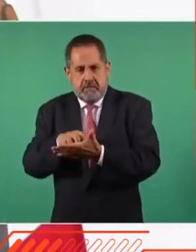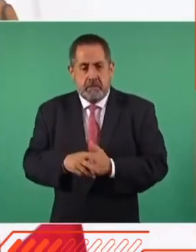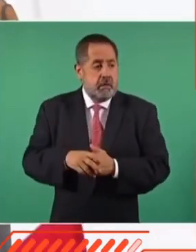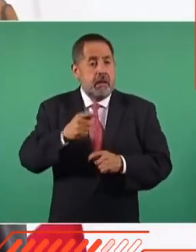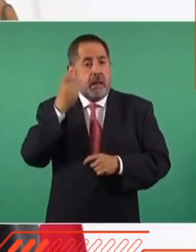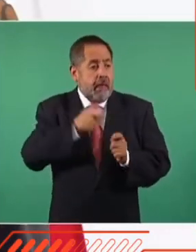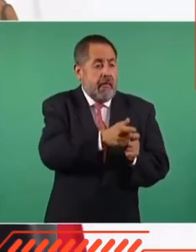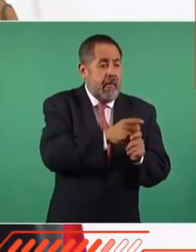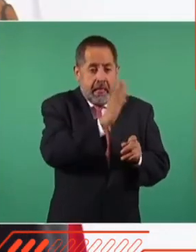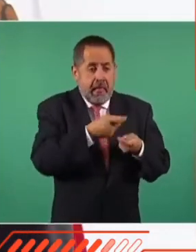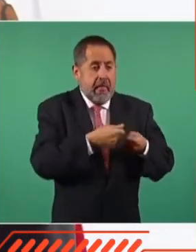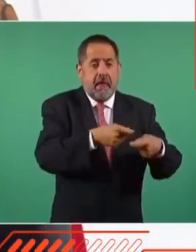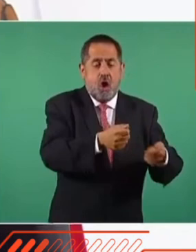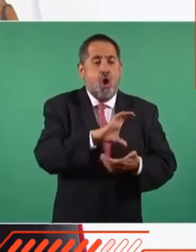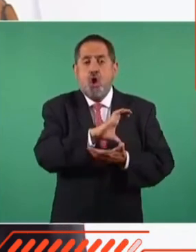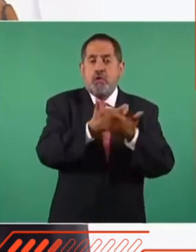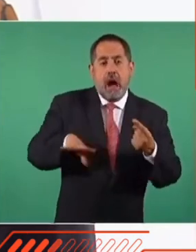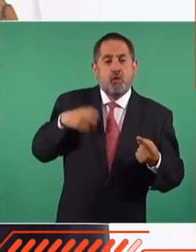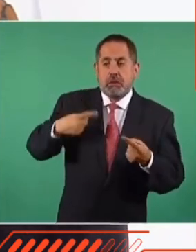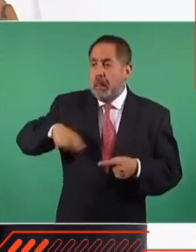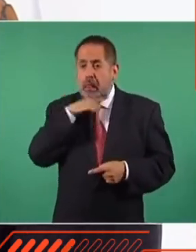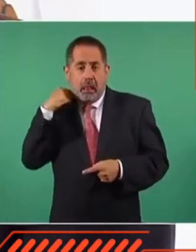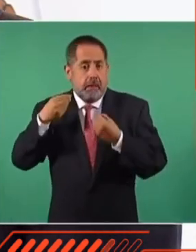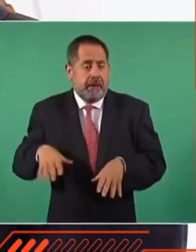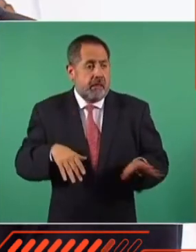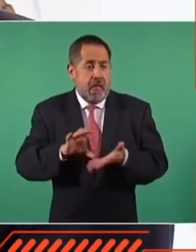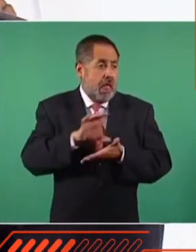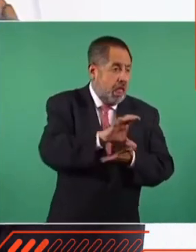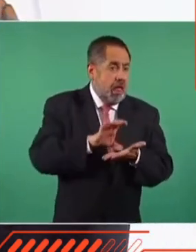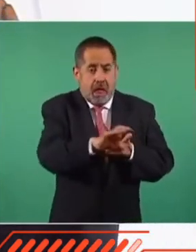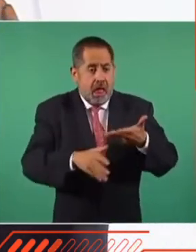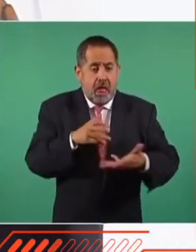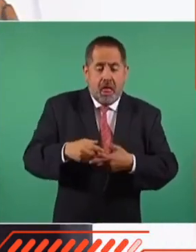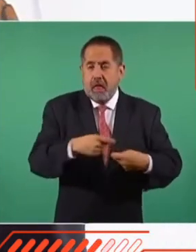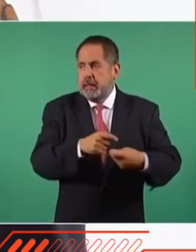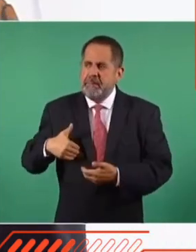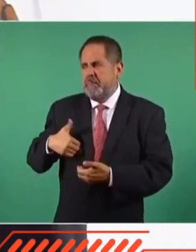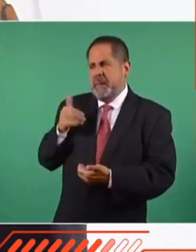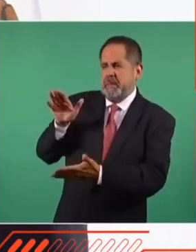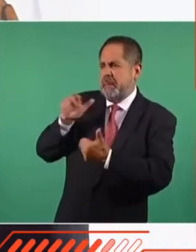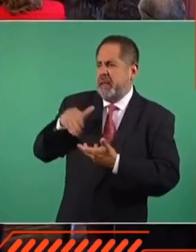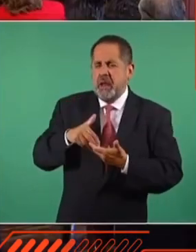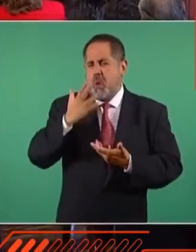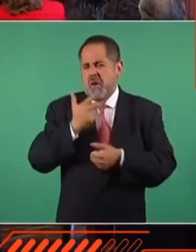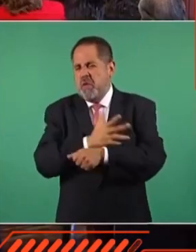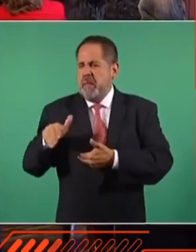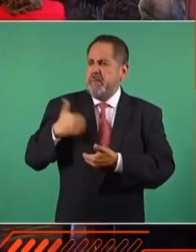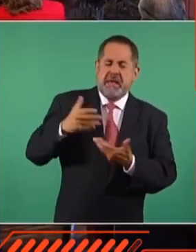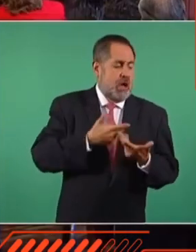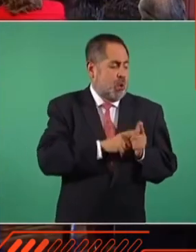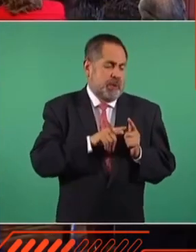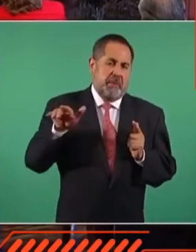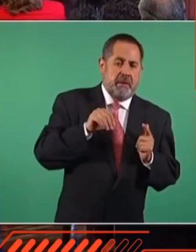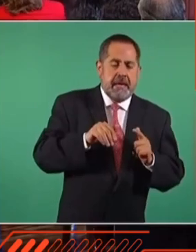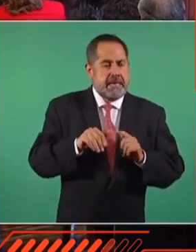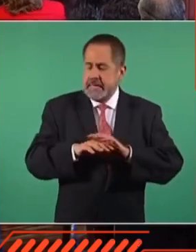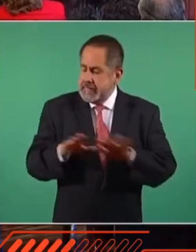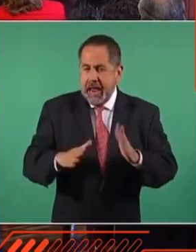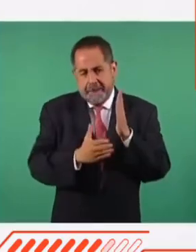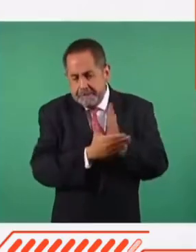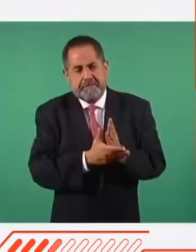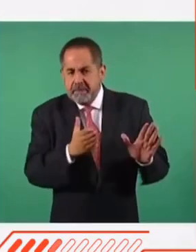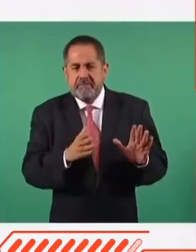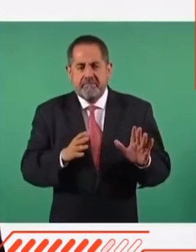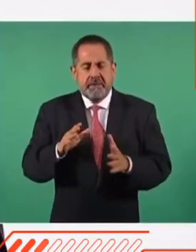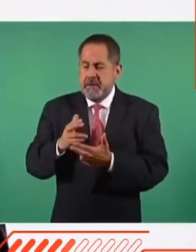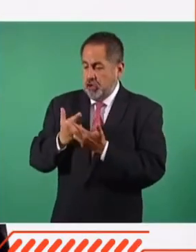cancelación de fideicomisos, de contratos leoninos y fondos que se manejaban de manera discrecional, deshonesta y en beneficio de minorías, también nos